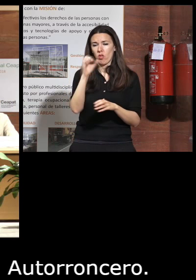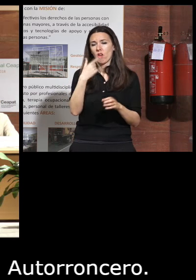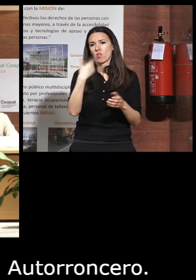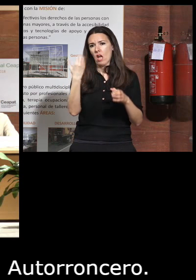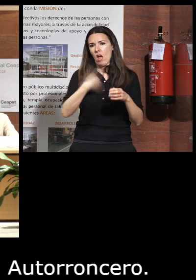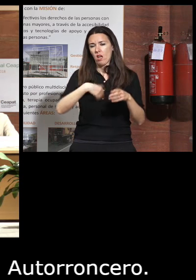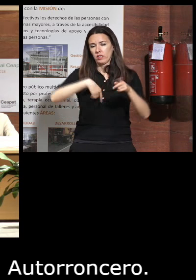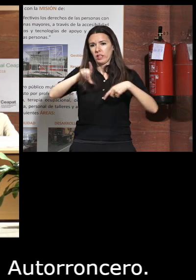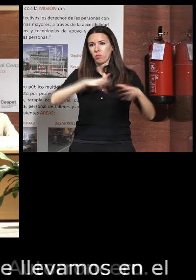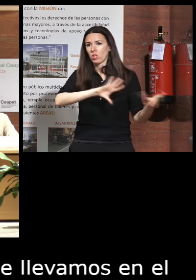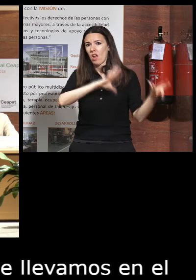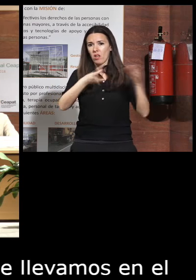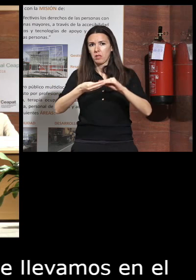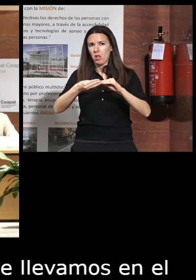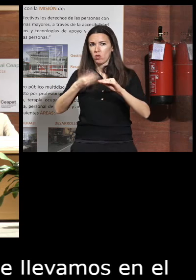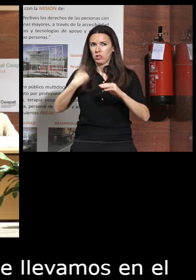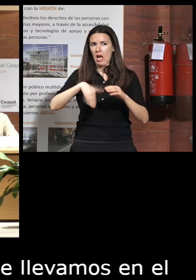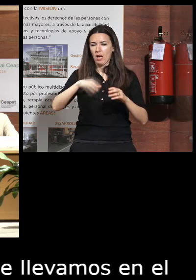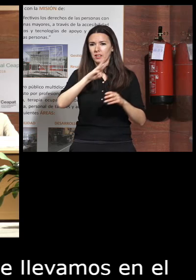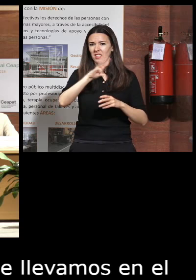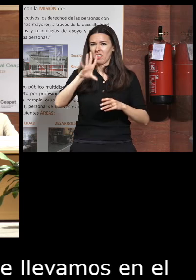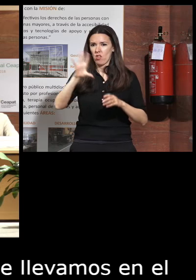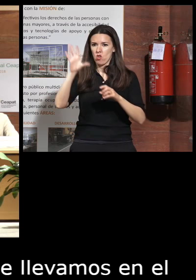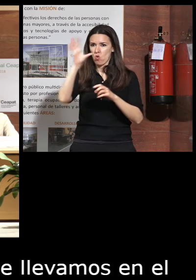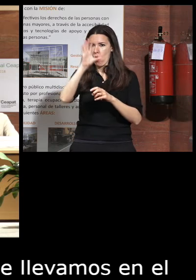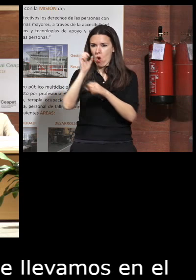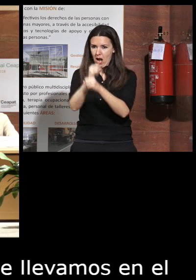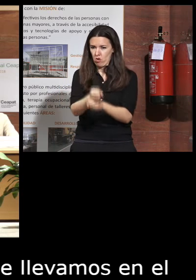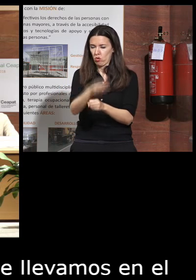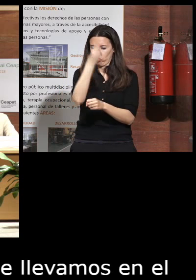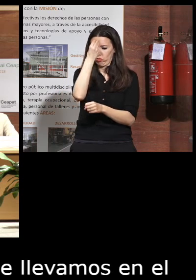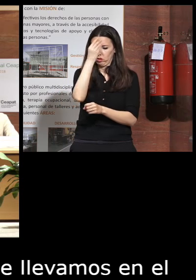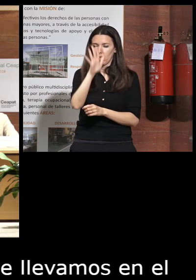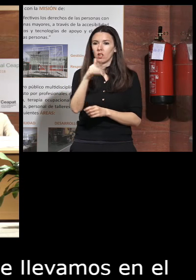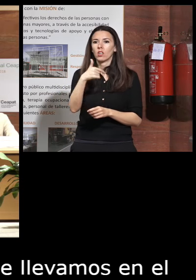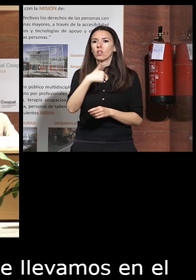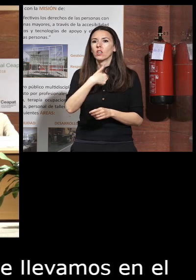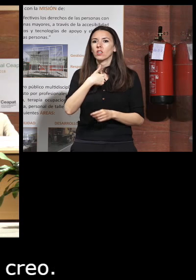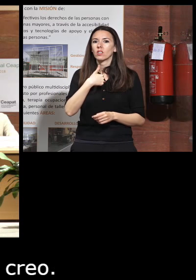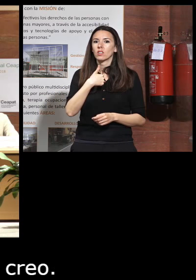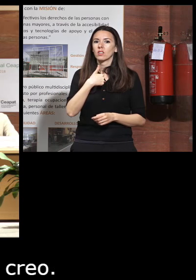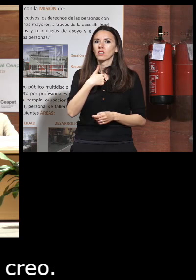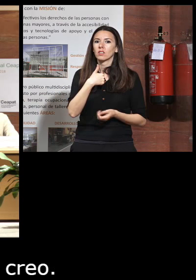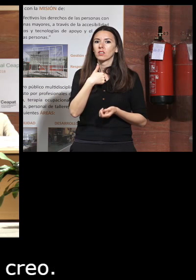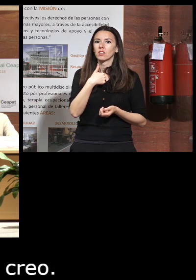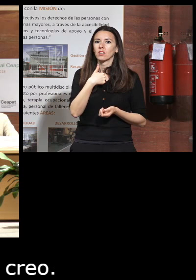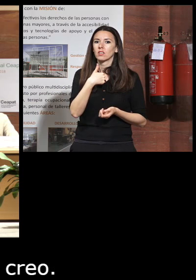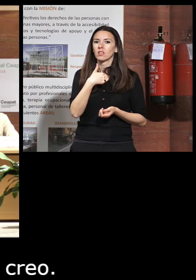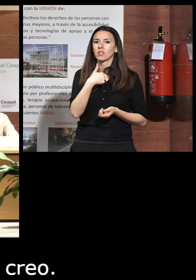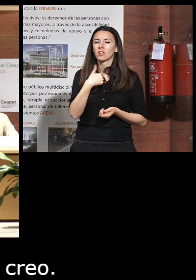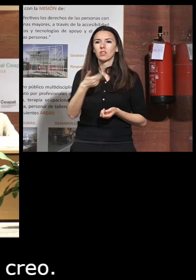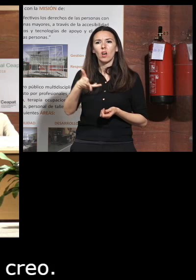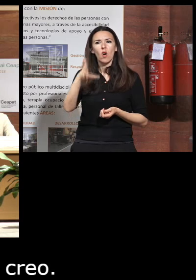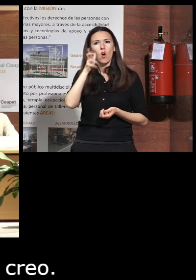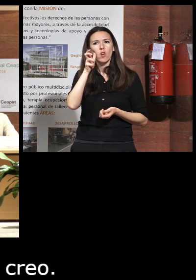así como 35 años creo lo que yo he